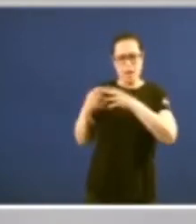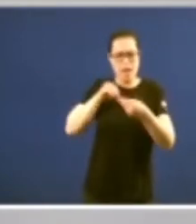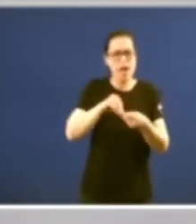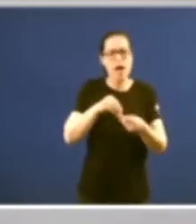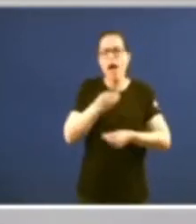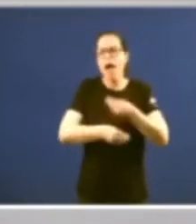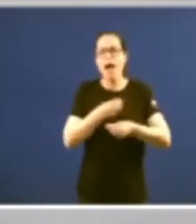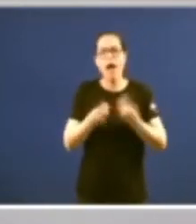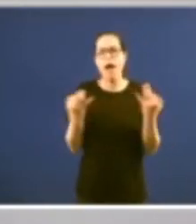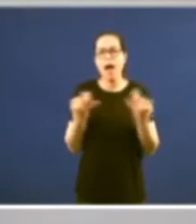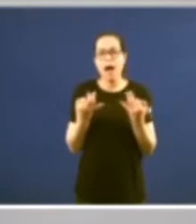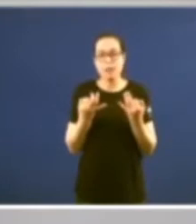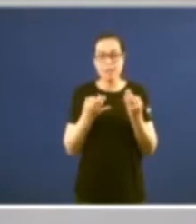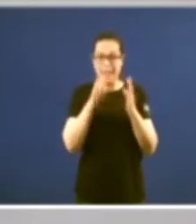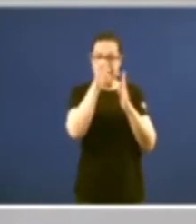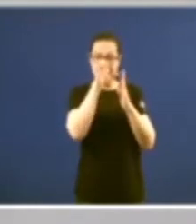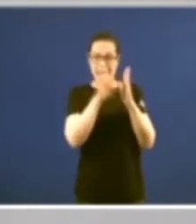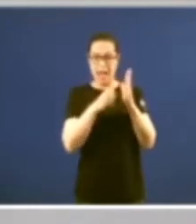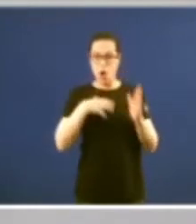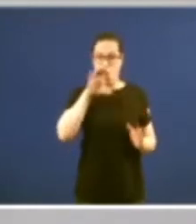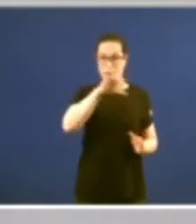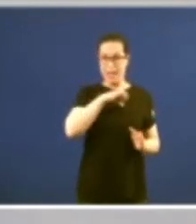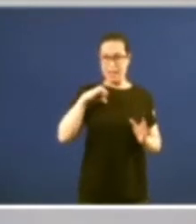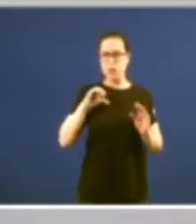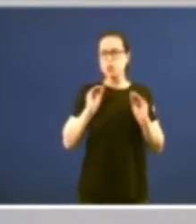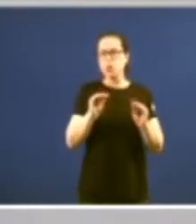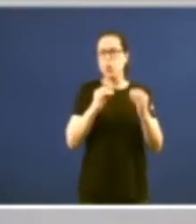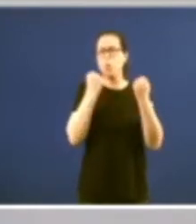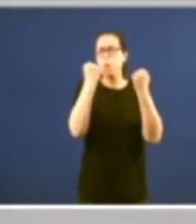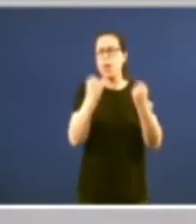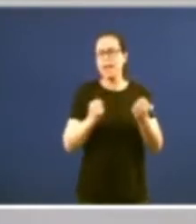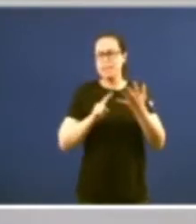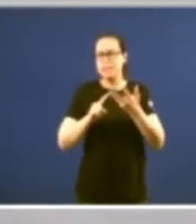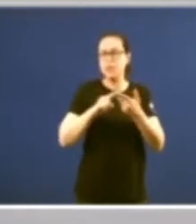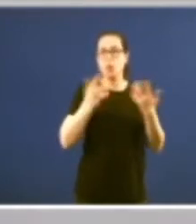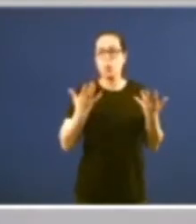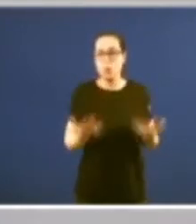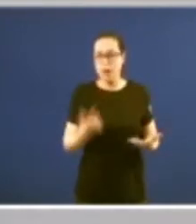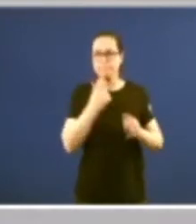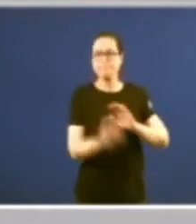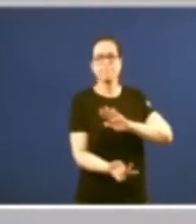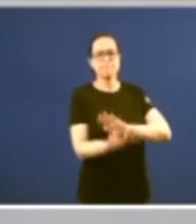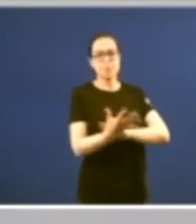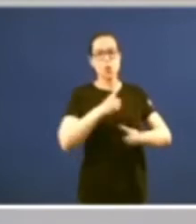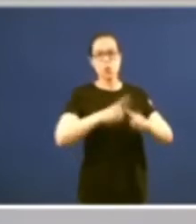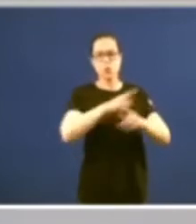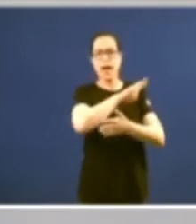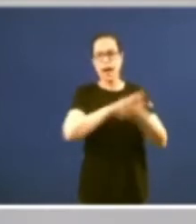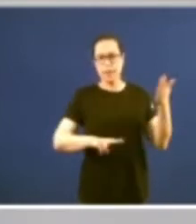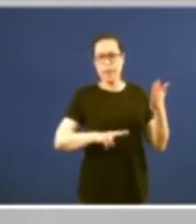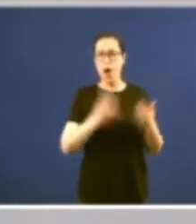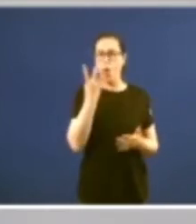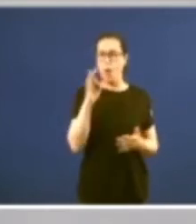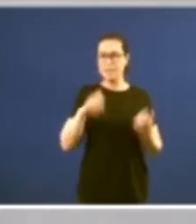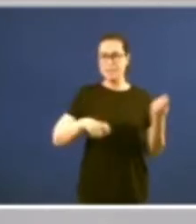los poderes de la comunidad autónoma configurar la vigencia de una Junta de Galicia que ha sido personificada a lo largo destos 40